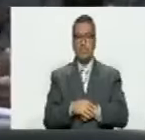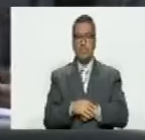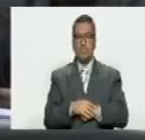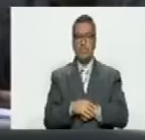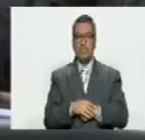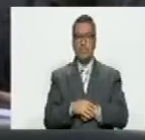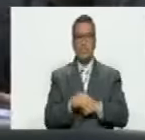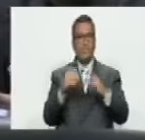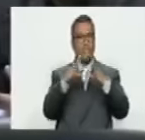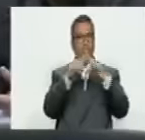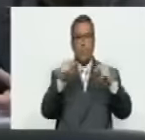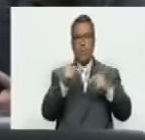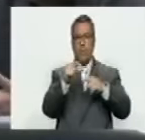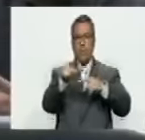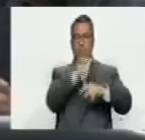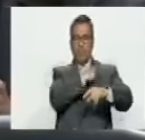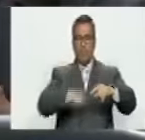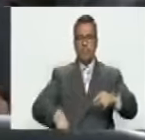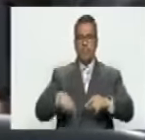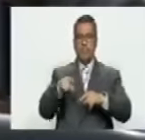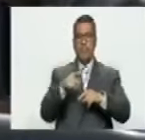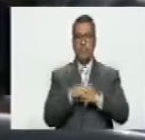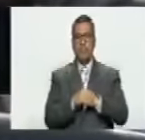Es todo, ciudadano presidente.